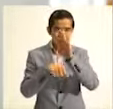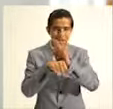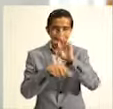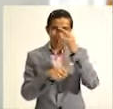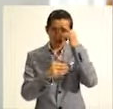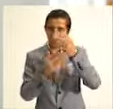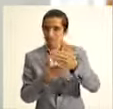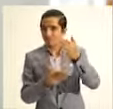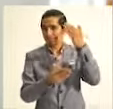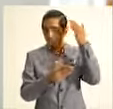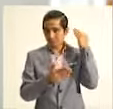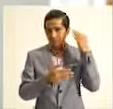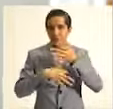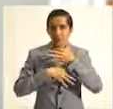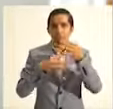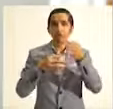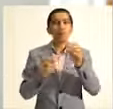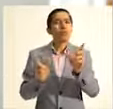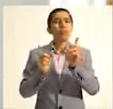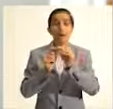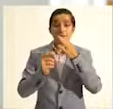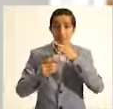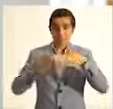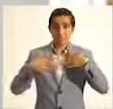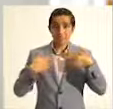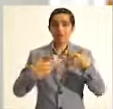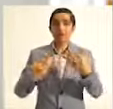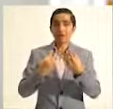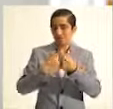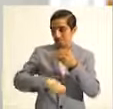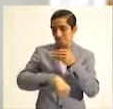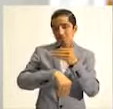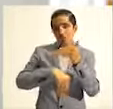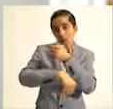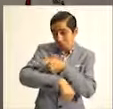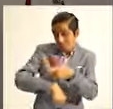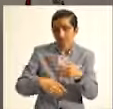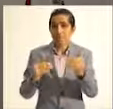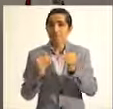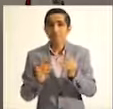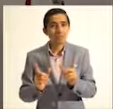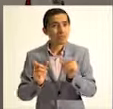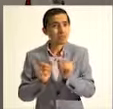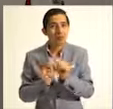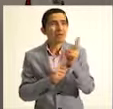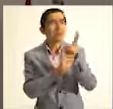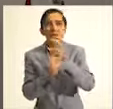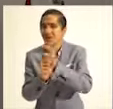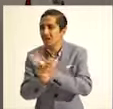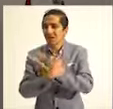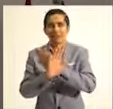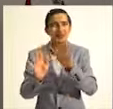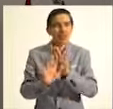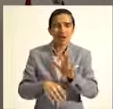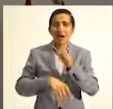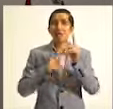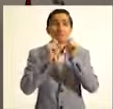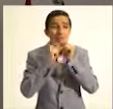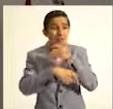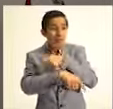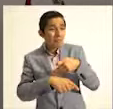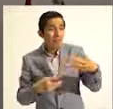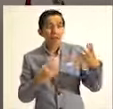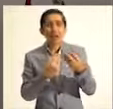en otro mensaje, festeja solo con los que están en la casa, no traigas invitados, aunque sean